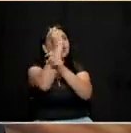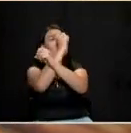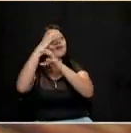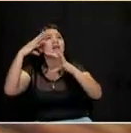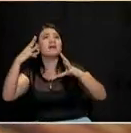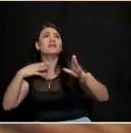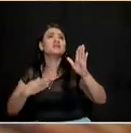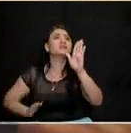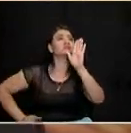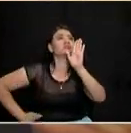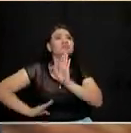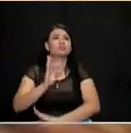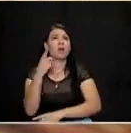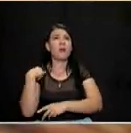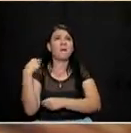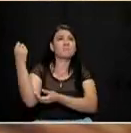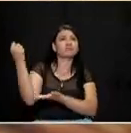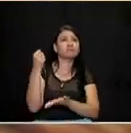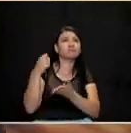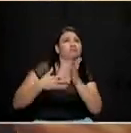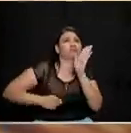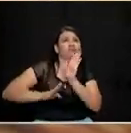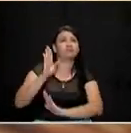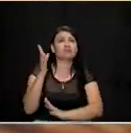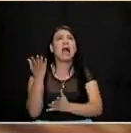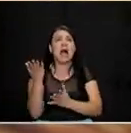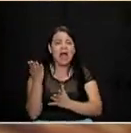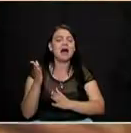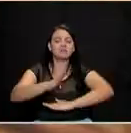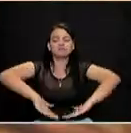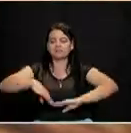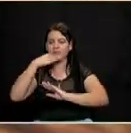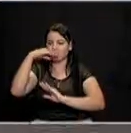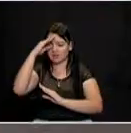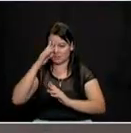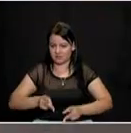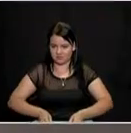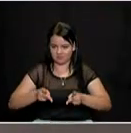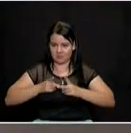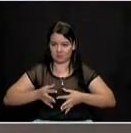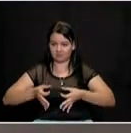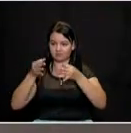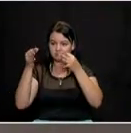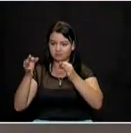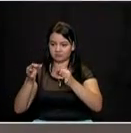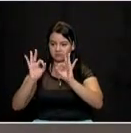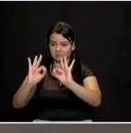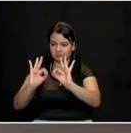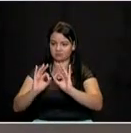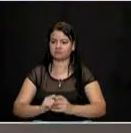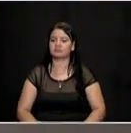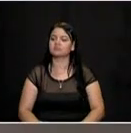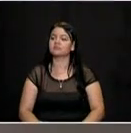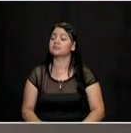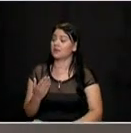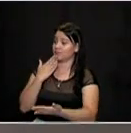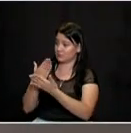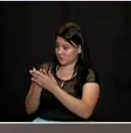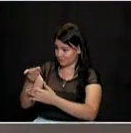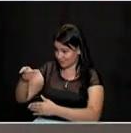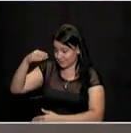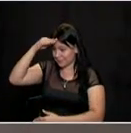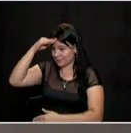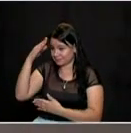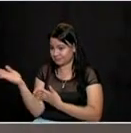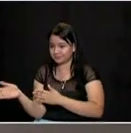del desarrollo que lleve a que nuestra ciudad nos garantice una vida digna. Candidato Víctor Correa, muchísimas gracias también a usted. Y